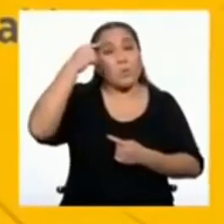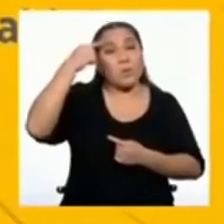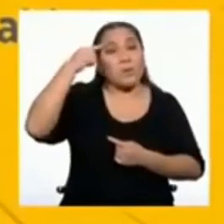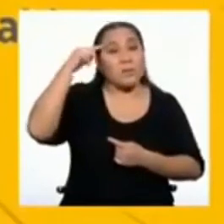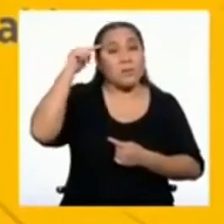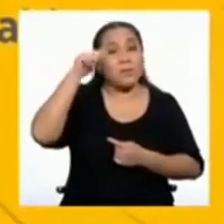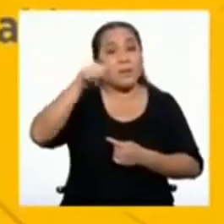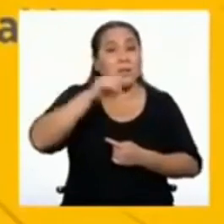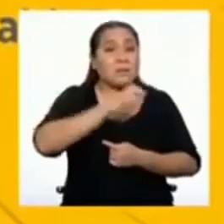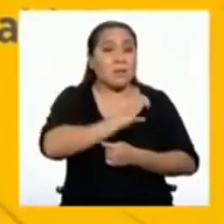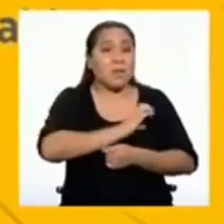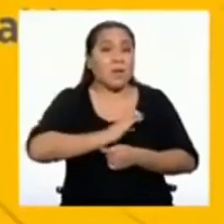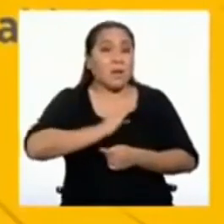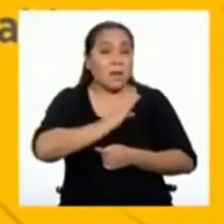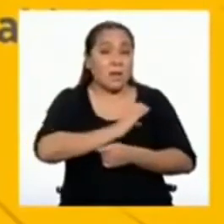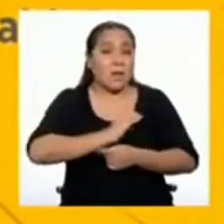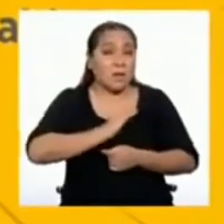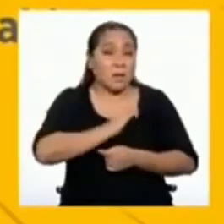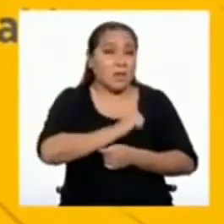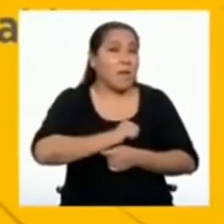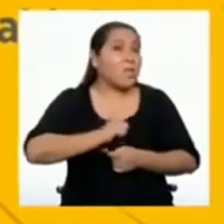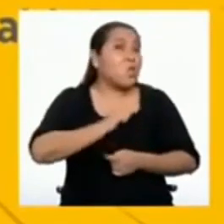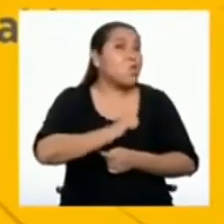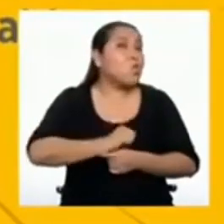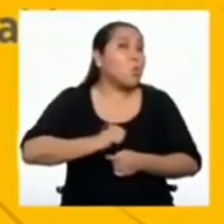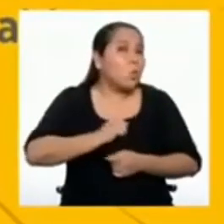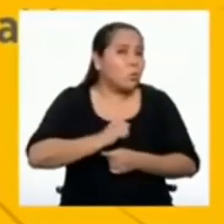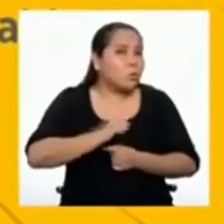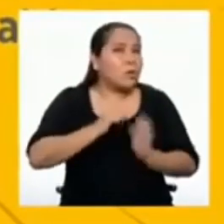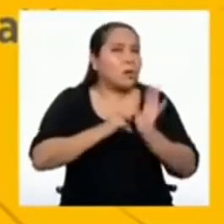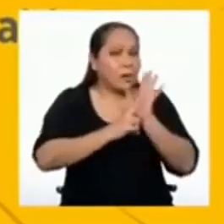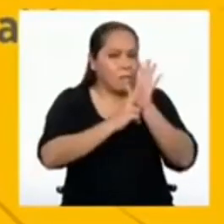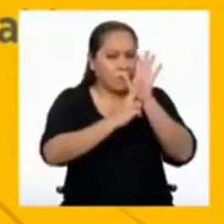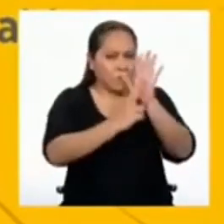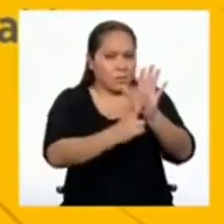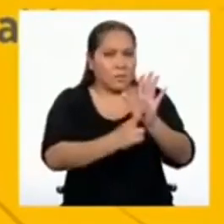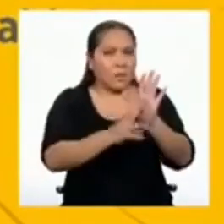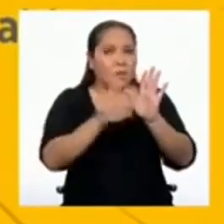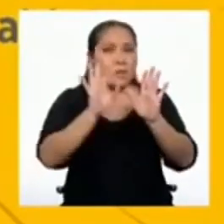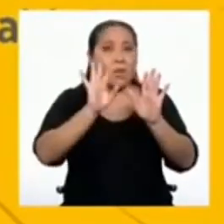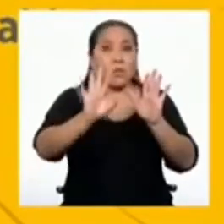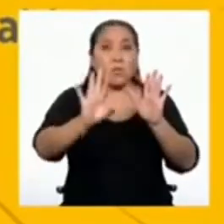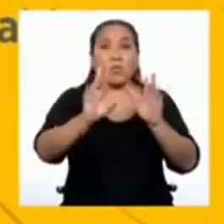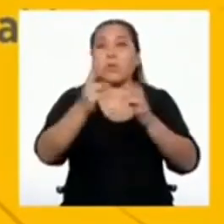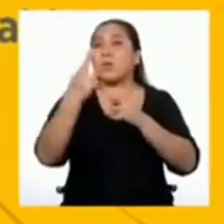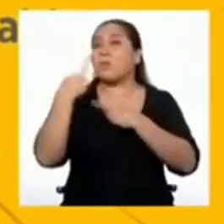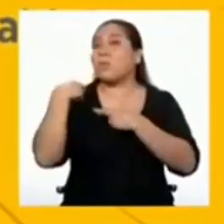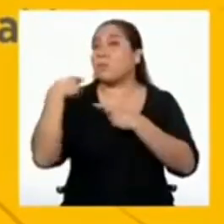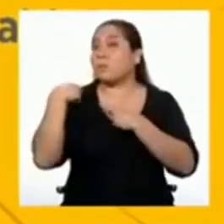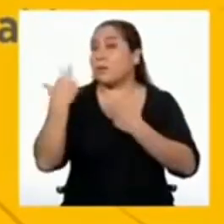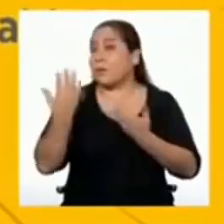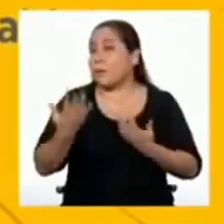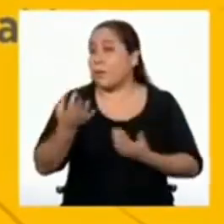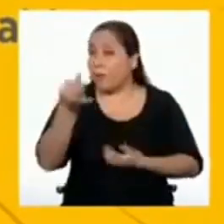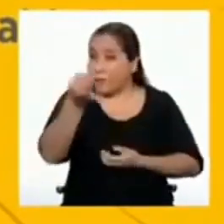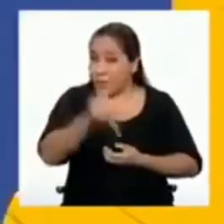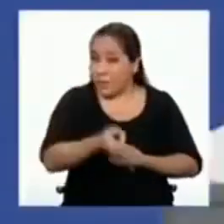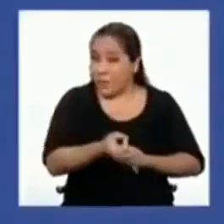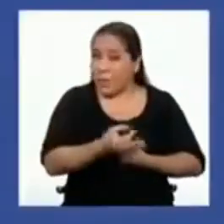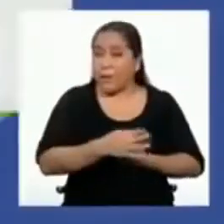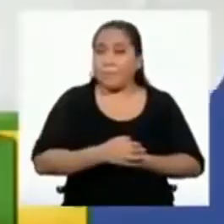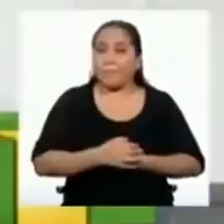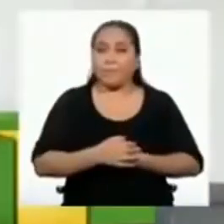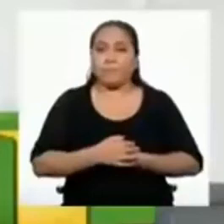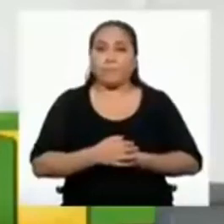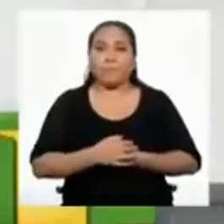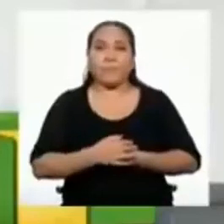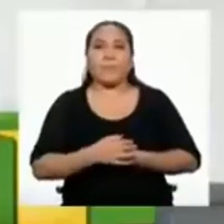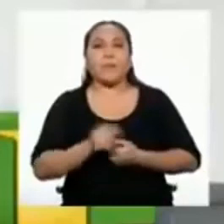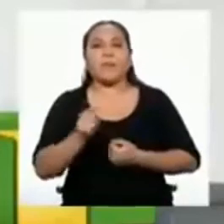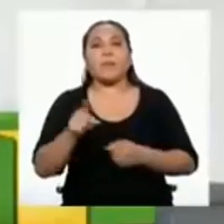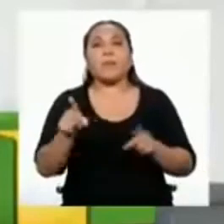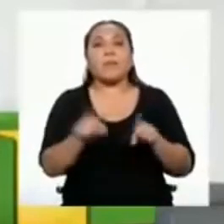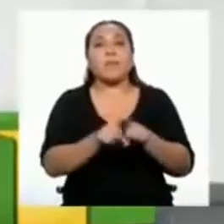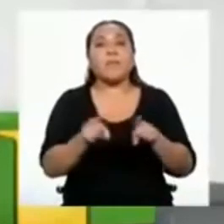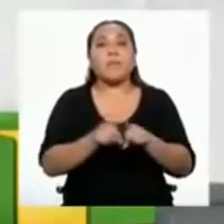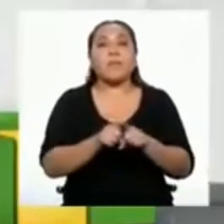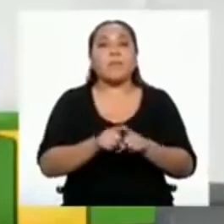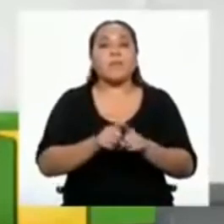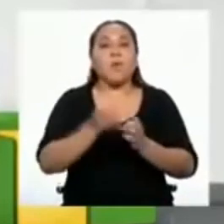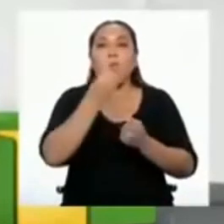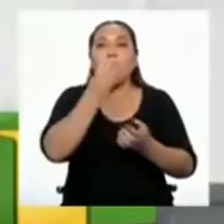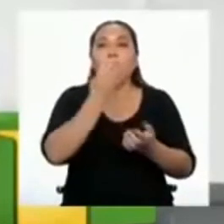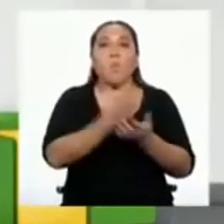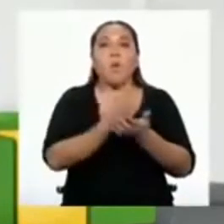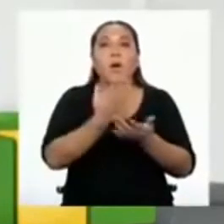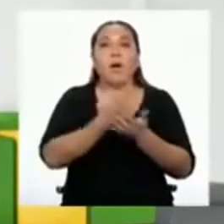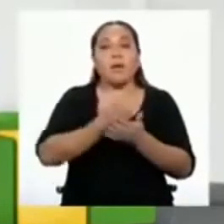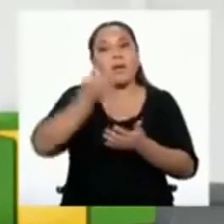comportamientos reflejan el rol que debes cumplir como ciudadana o ciudadano responsable? Finalmente, también va a ser una buena